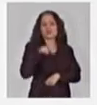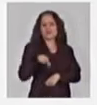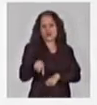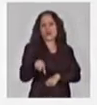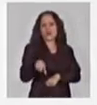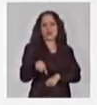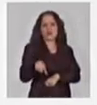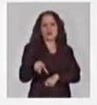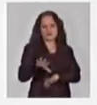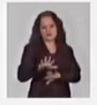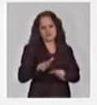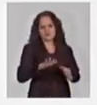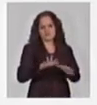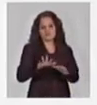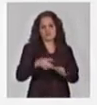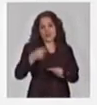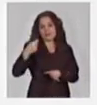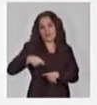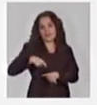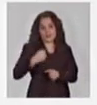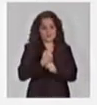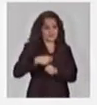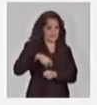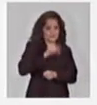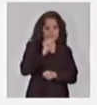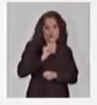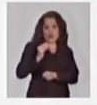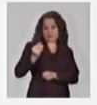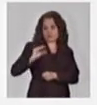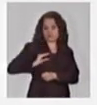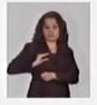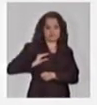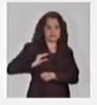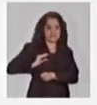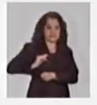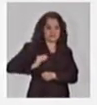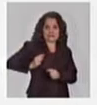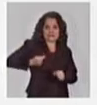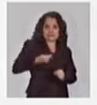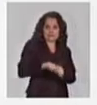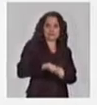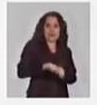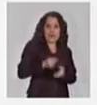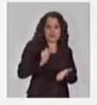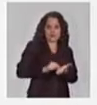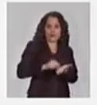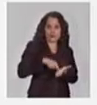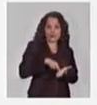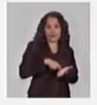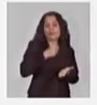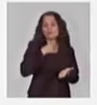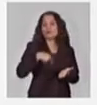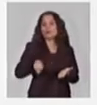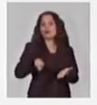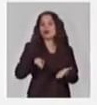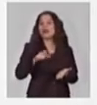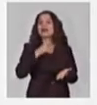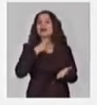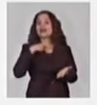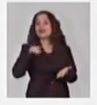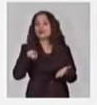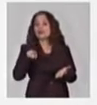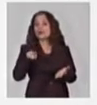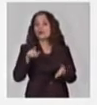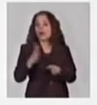Ministra del Mincín. Por tanto, todos estos pagos hay que irlo adelantando porque si es de enero y los precios